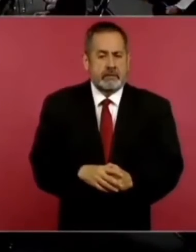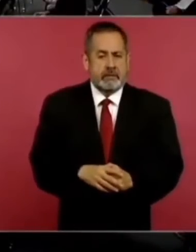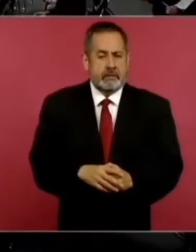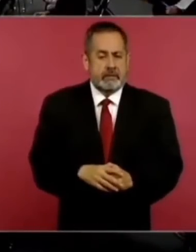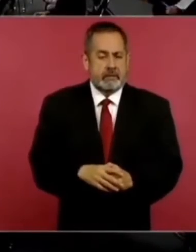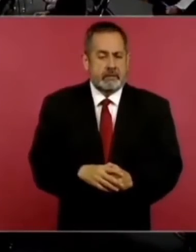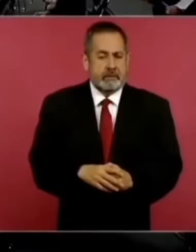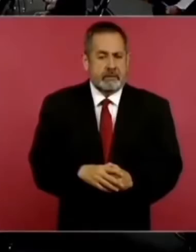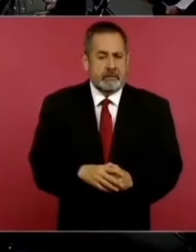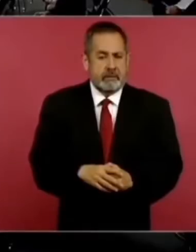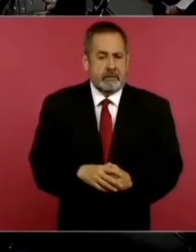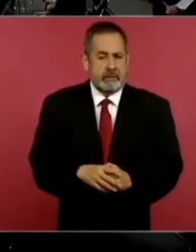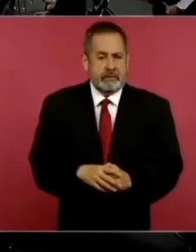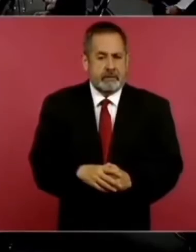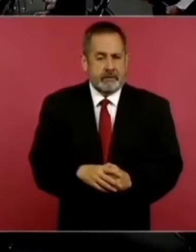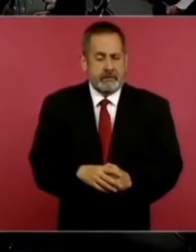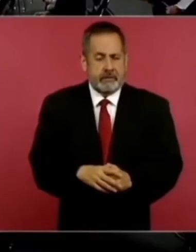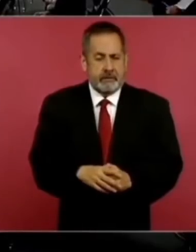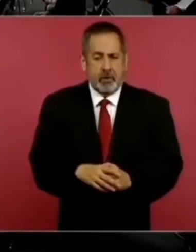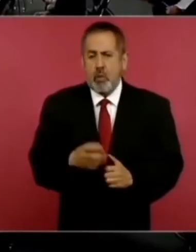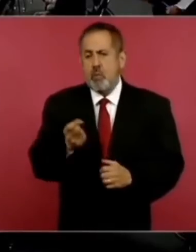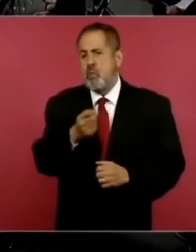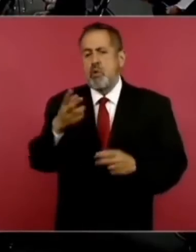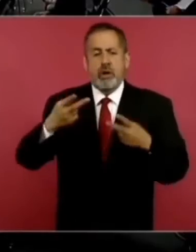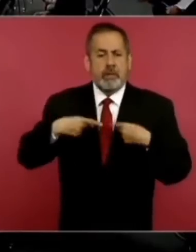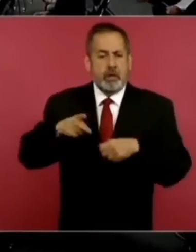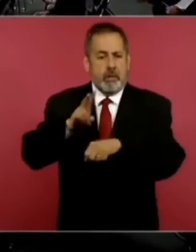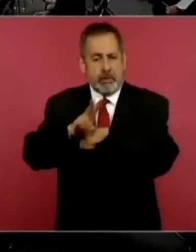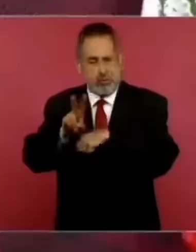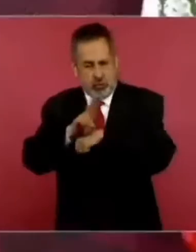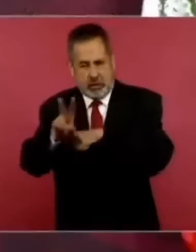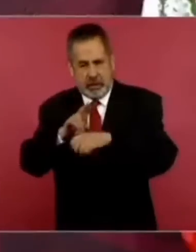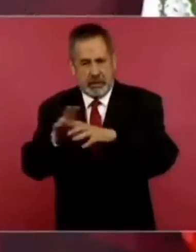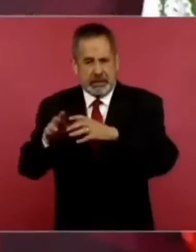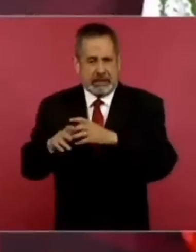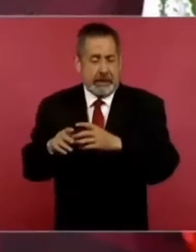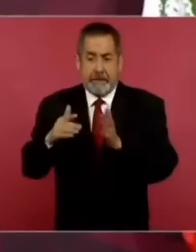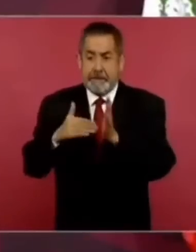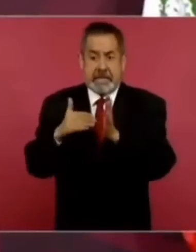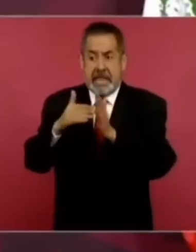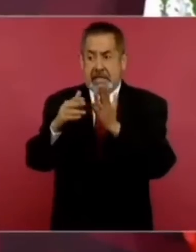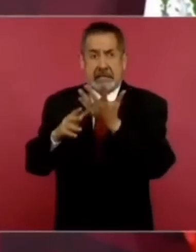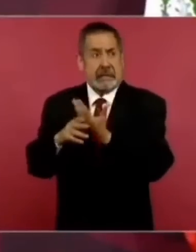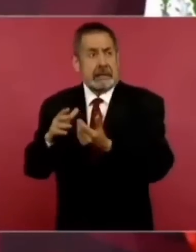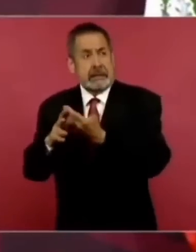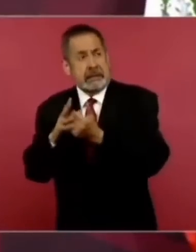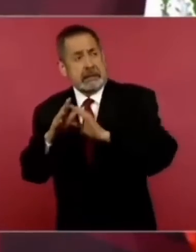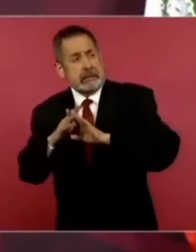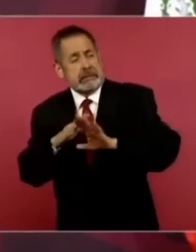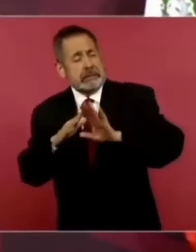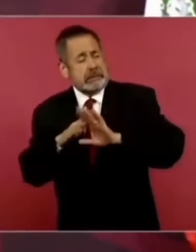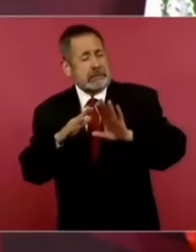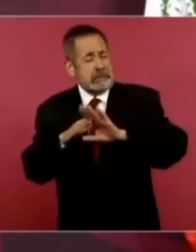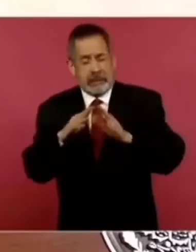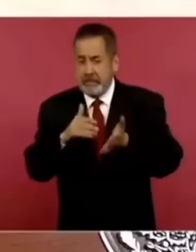salen muchos venezolanos miles millones